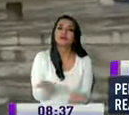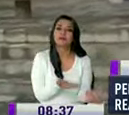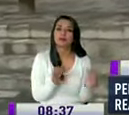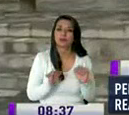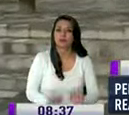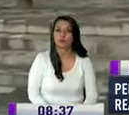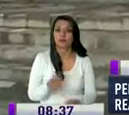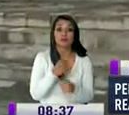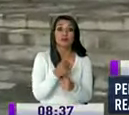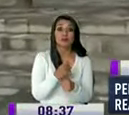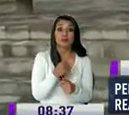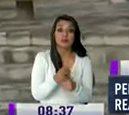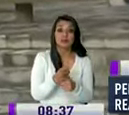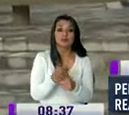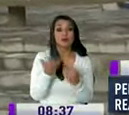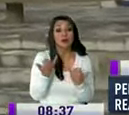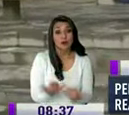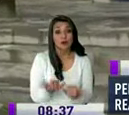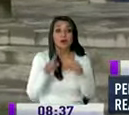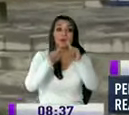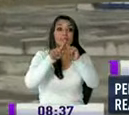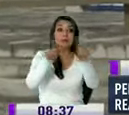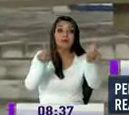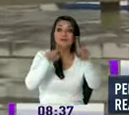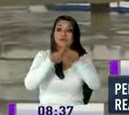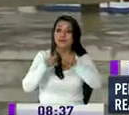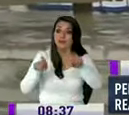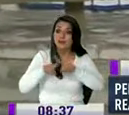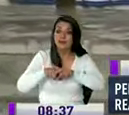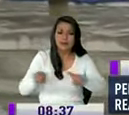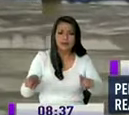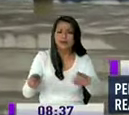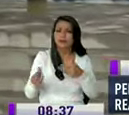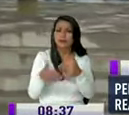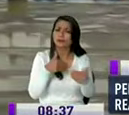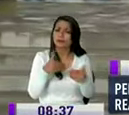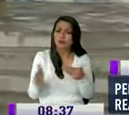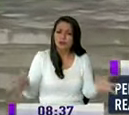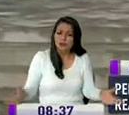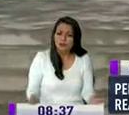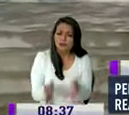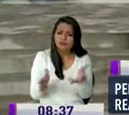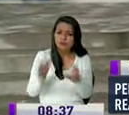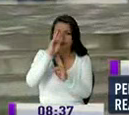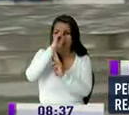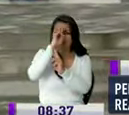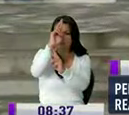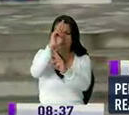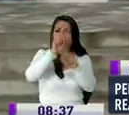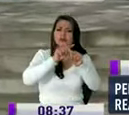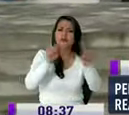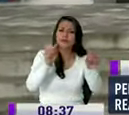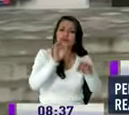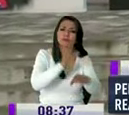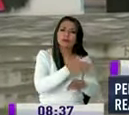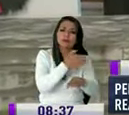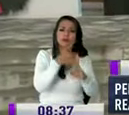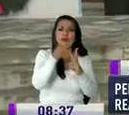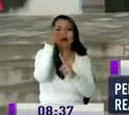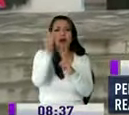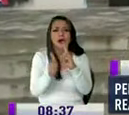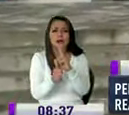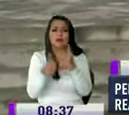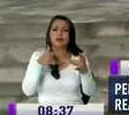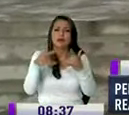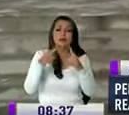también parte de esta diversidad que nosotros tenemos aquí en esta zona es incentivar que muchos géneros de arte se vayan expresando